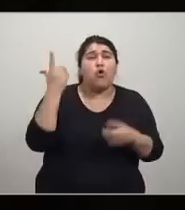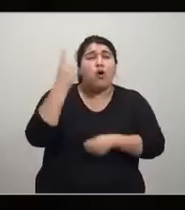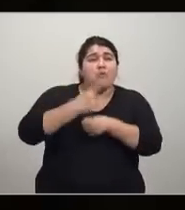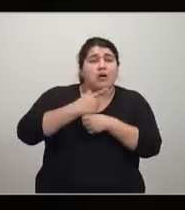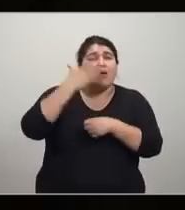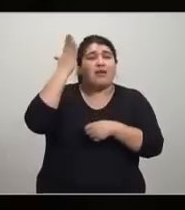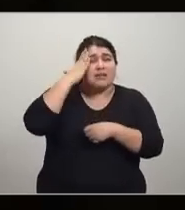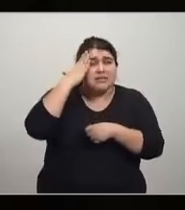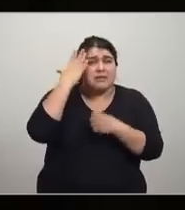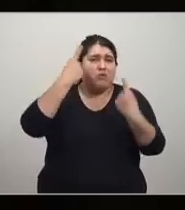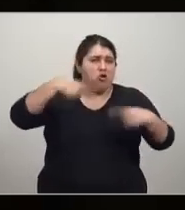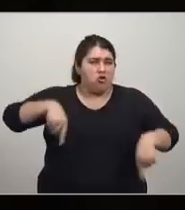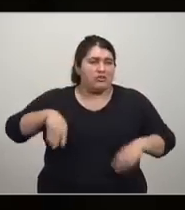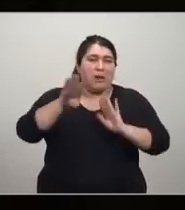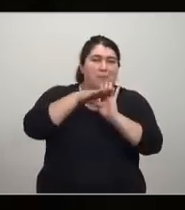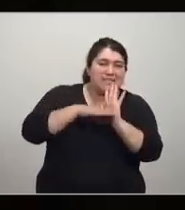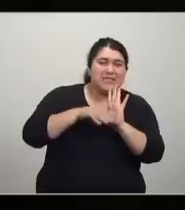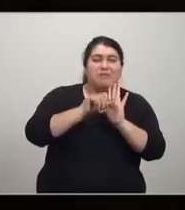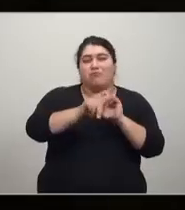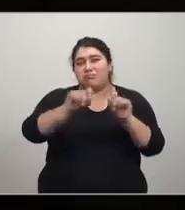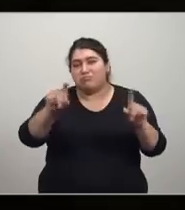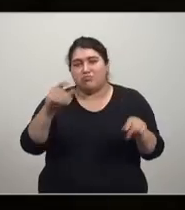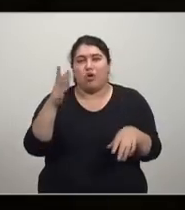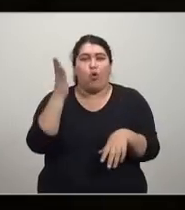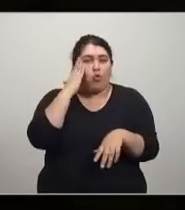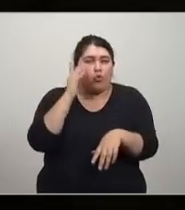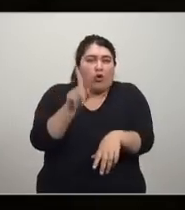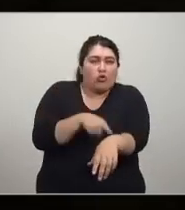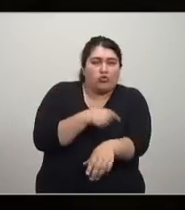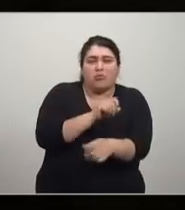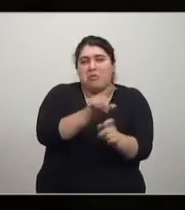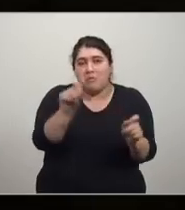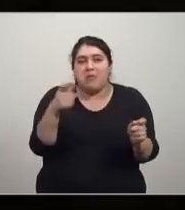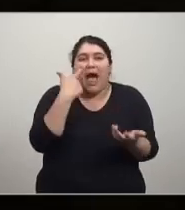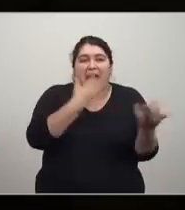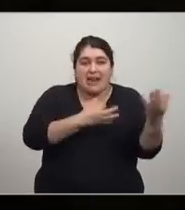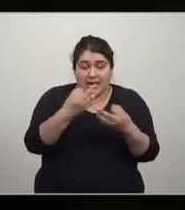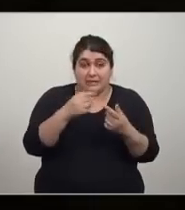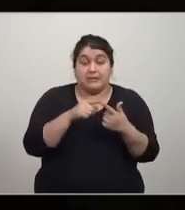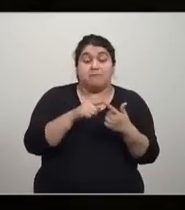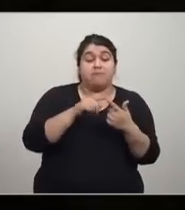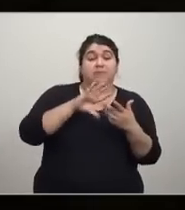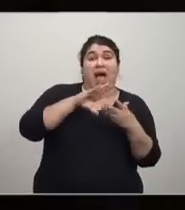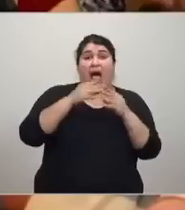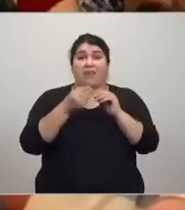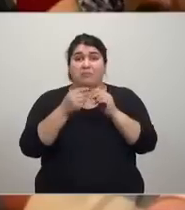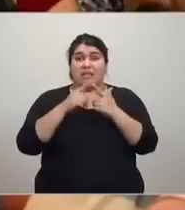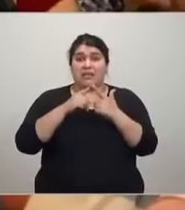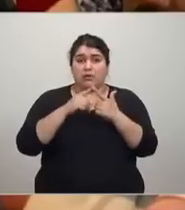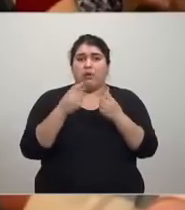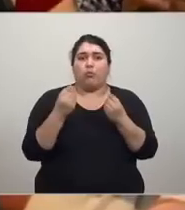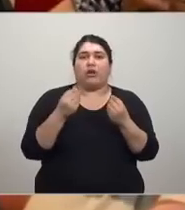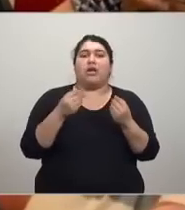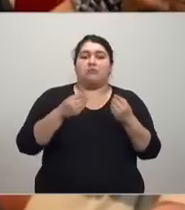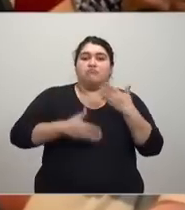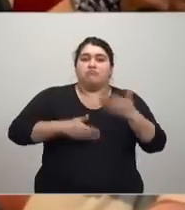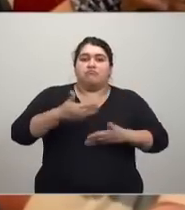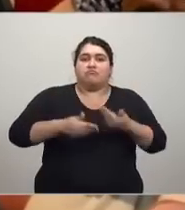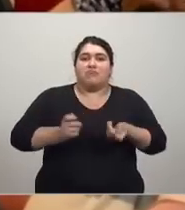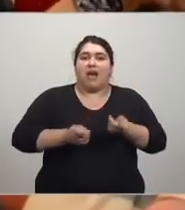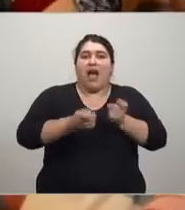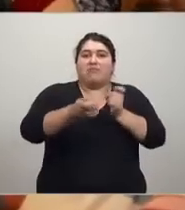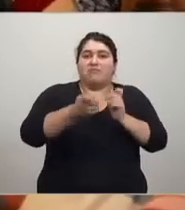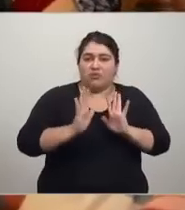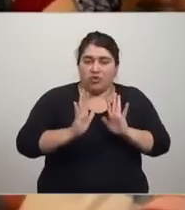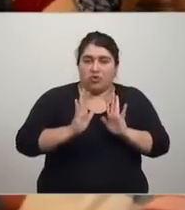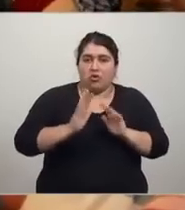cultura y la información con que se alimentan los agentes. pero adaptativo, porque cambia, evoluciona. Lo que